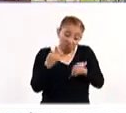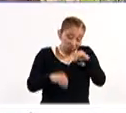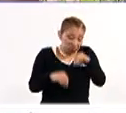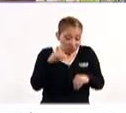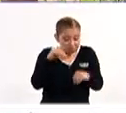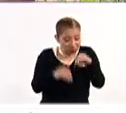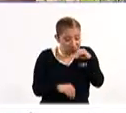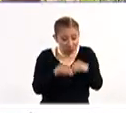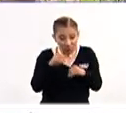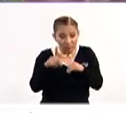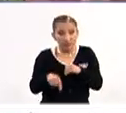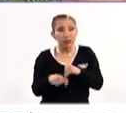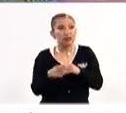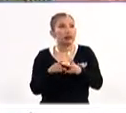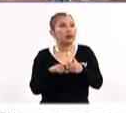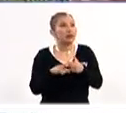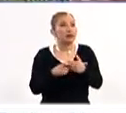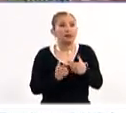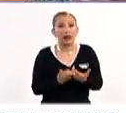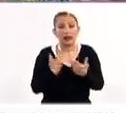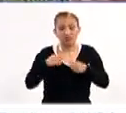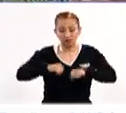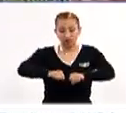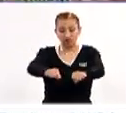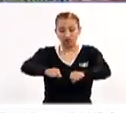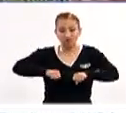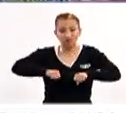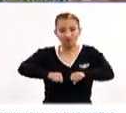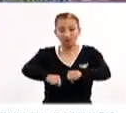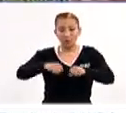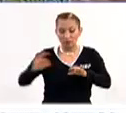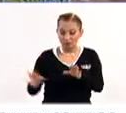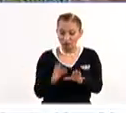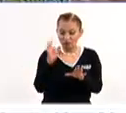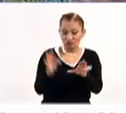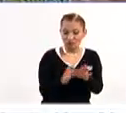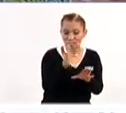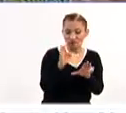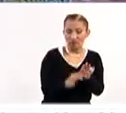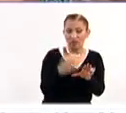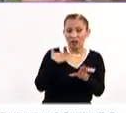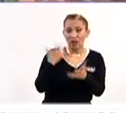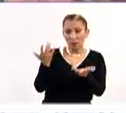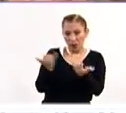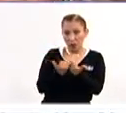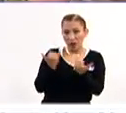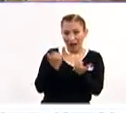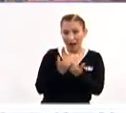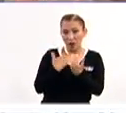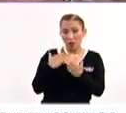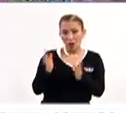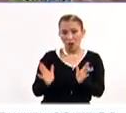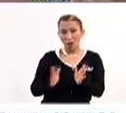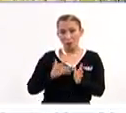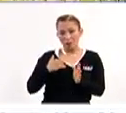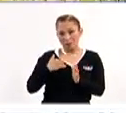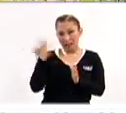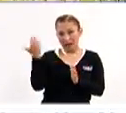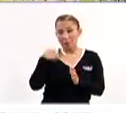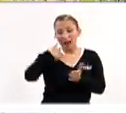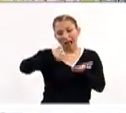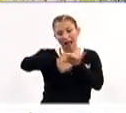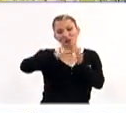a hacer telares, por ejemplo, bordados con todas las cartas, así como eran los milagros antes de que escribíamos para los milagros,